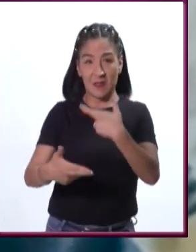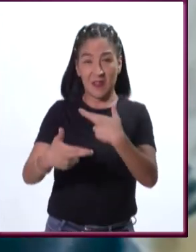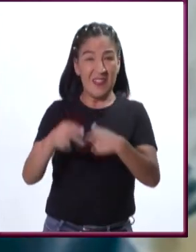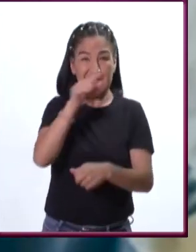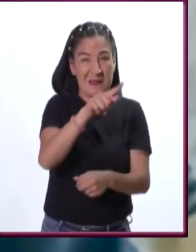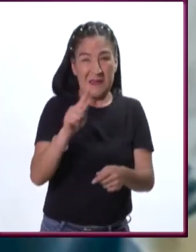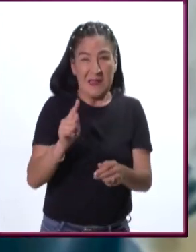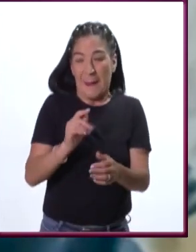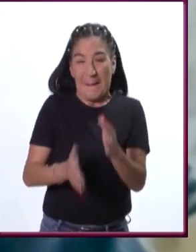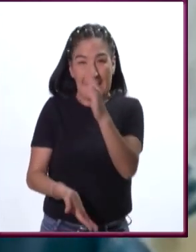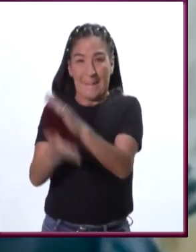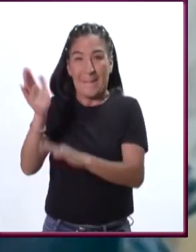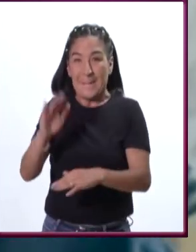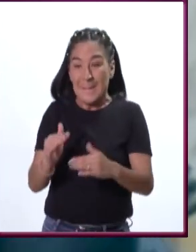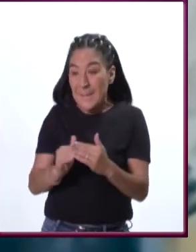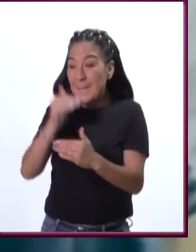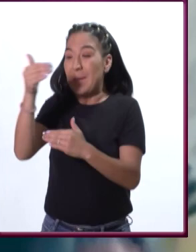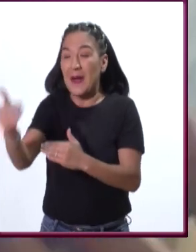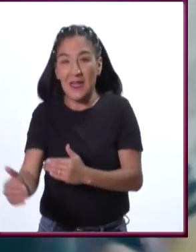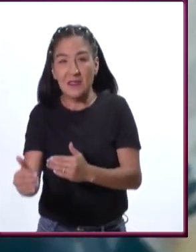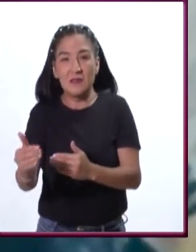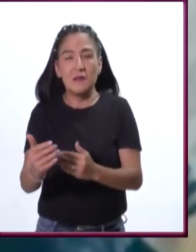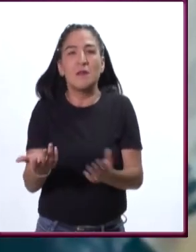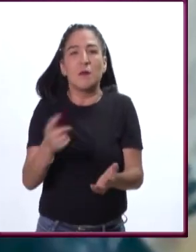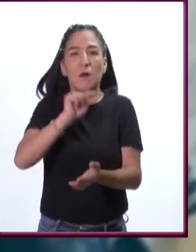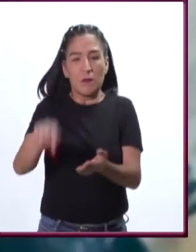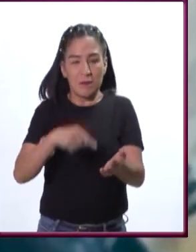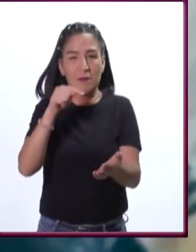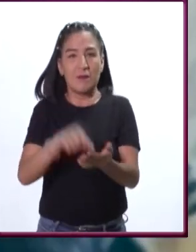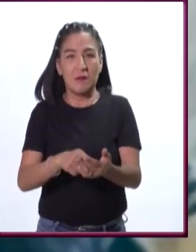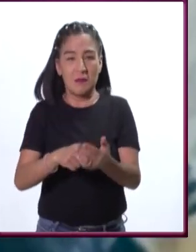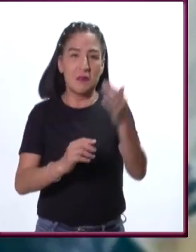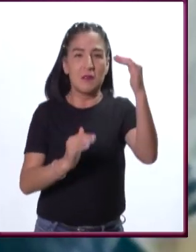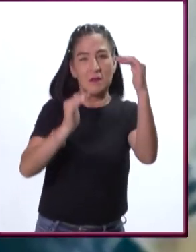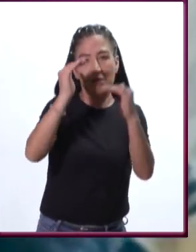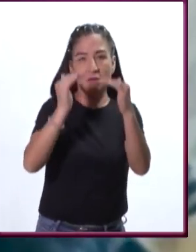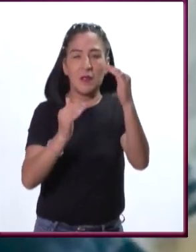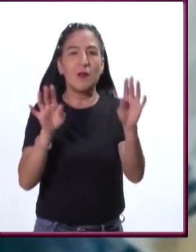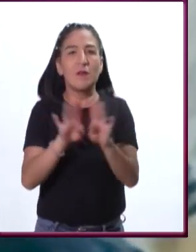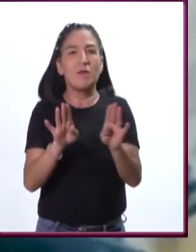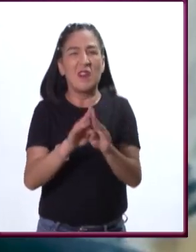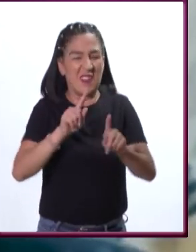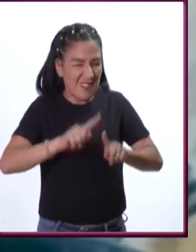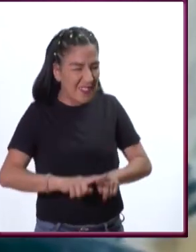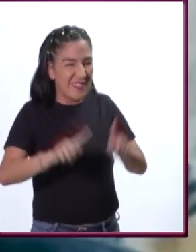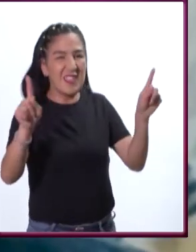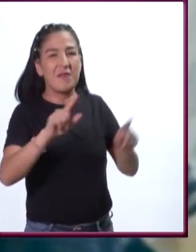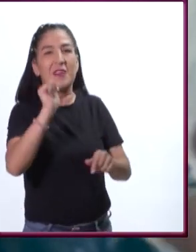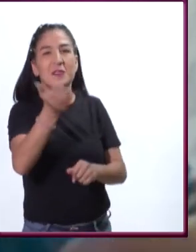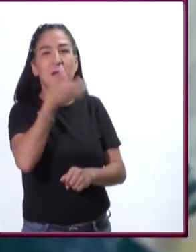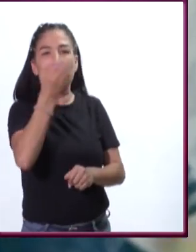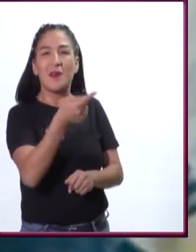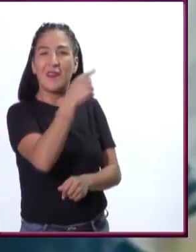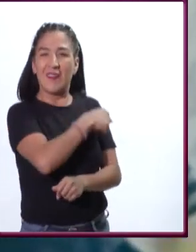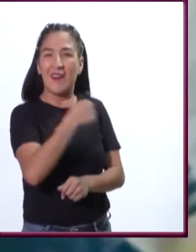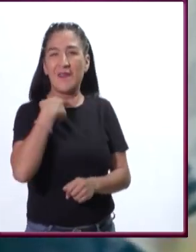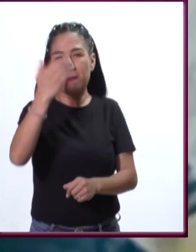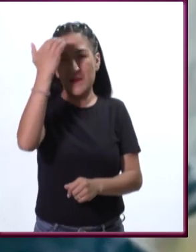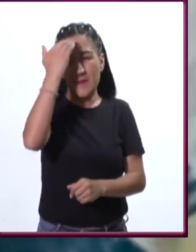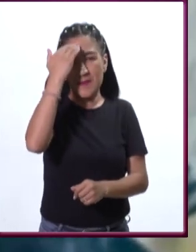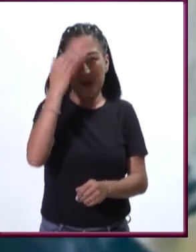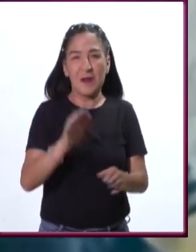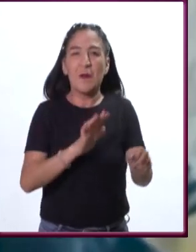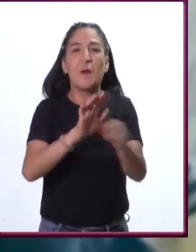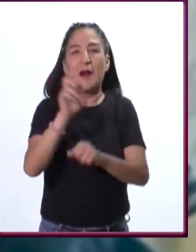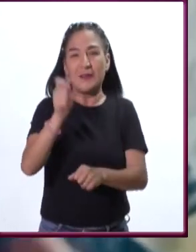demasiado, vas a llegar a otro punto de equilibrio, que no tiene nada que ver con el equilibrio que tú conoces.